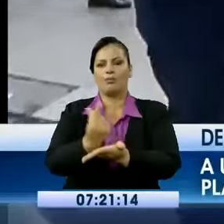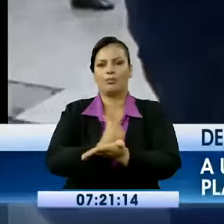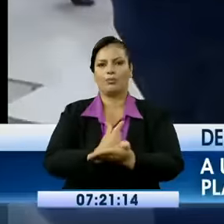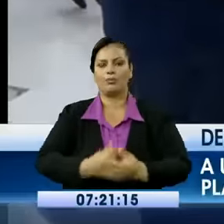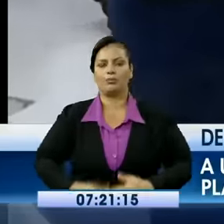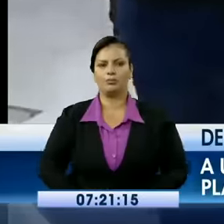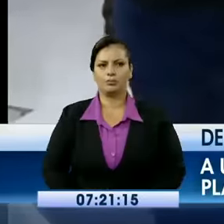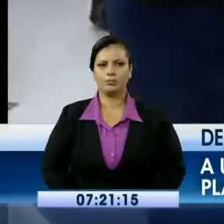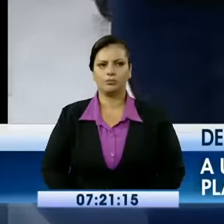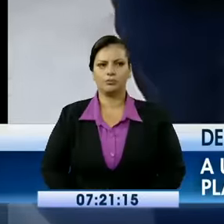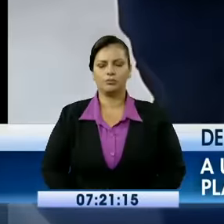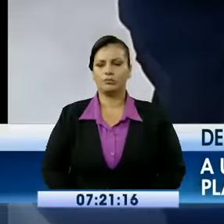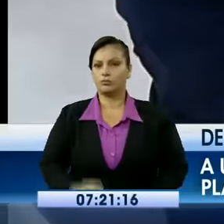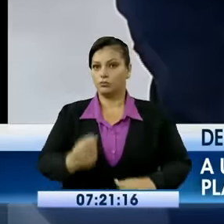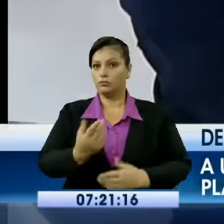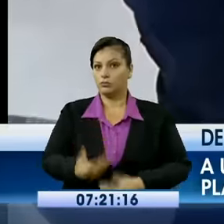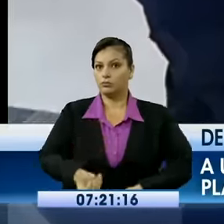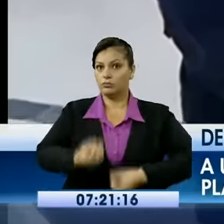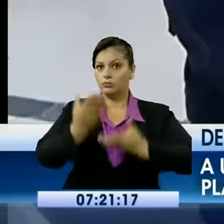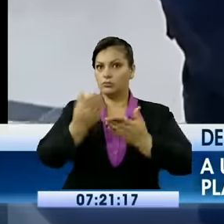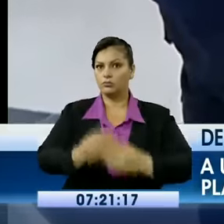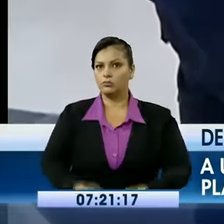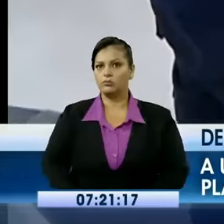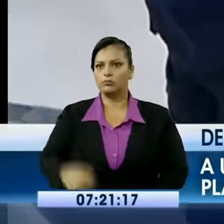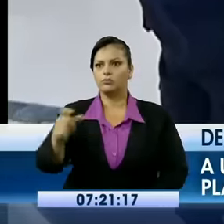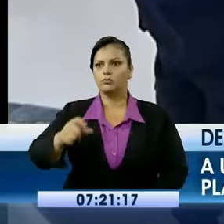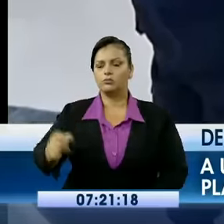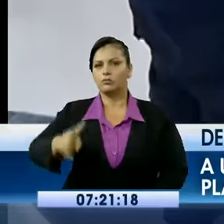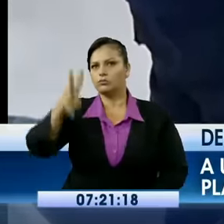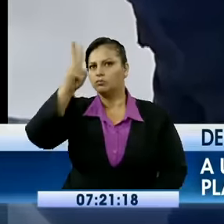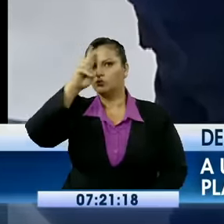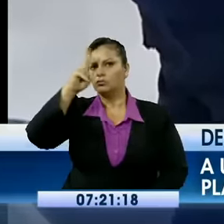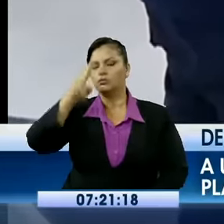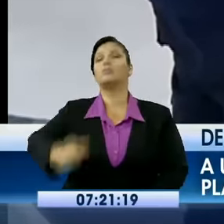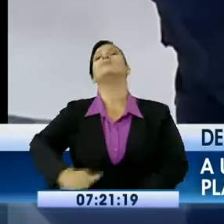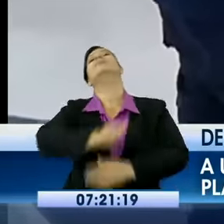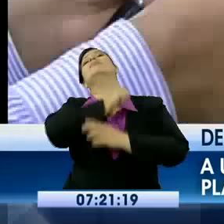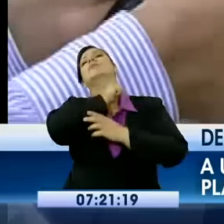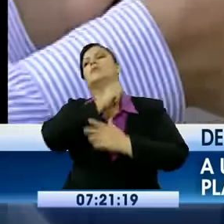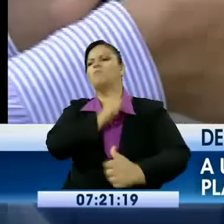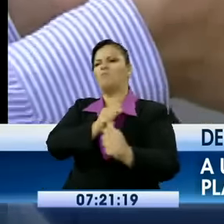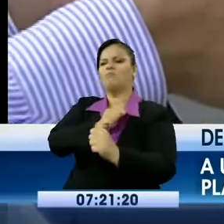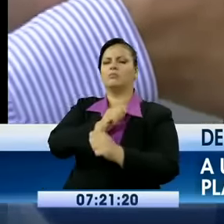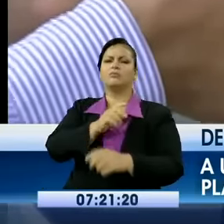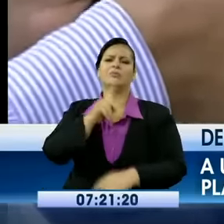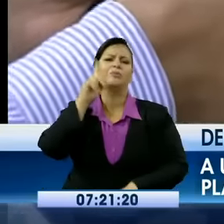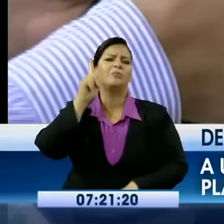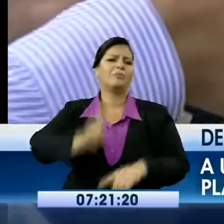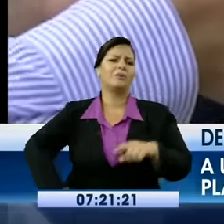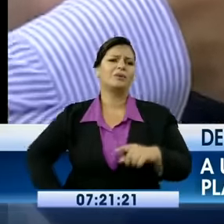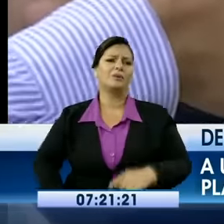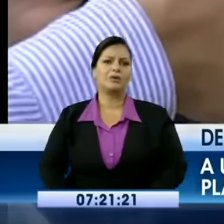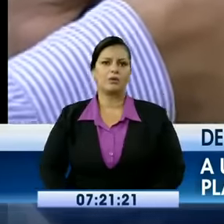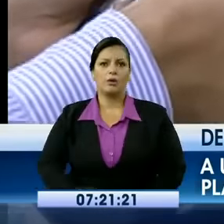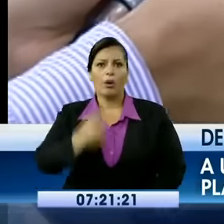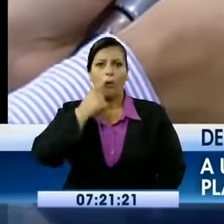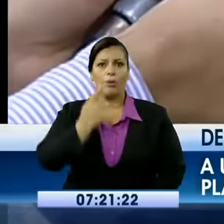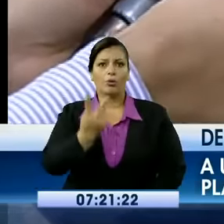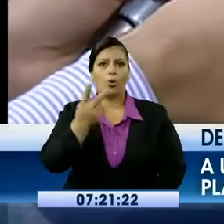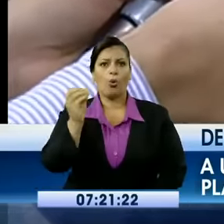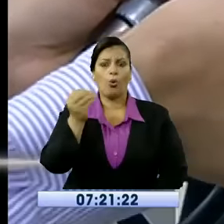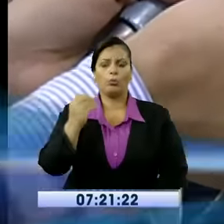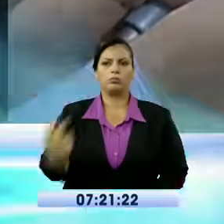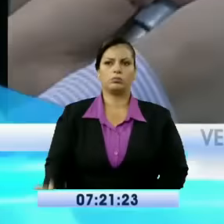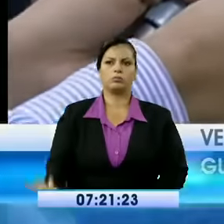celador manifiesta que los malhechores no le dieron tiempo a reaccionar. Se me acercan los jóvenes y me apuntan